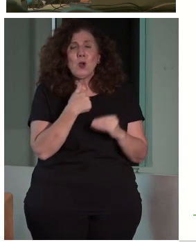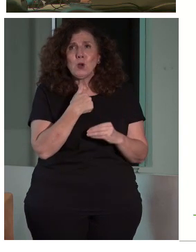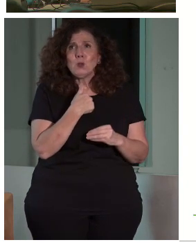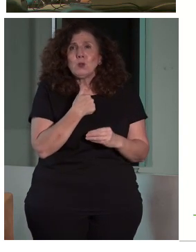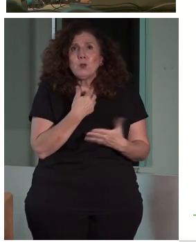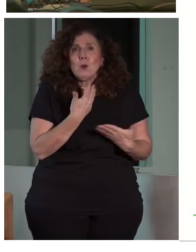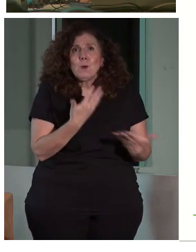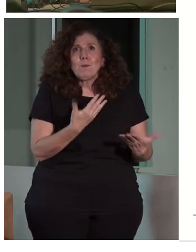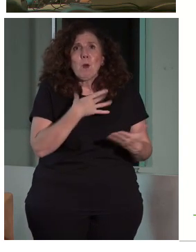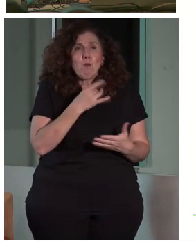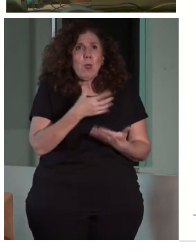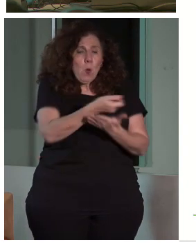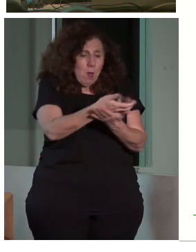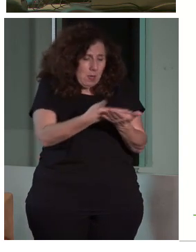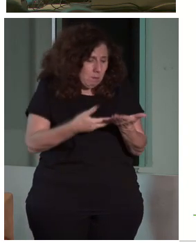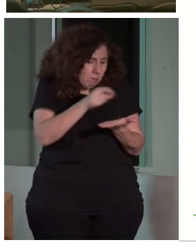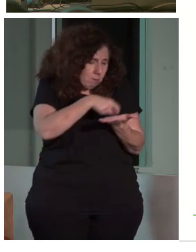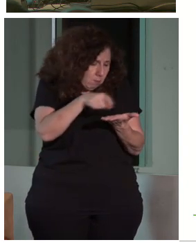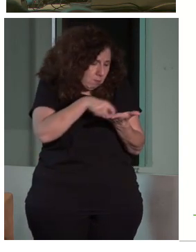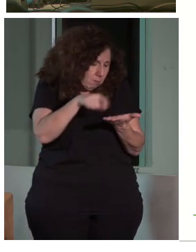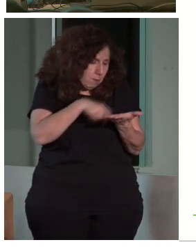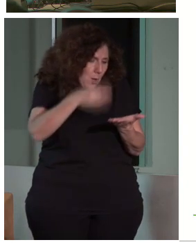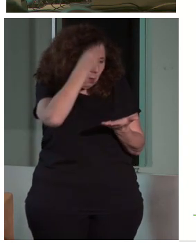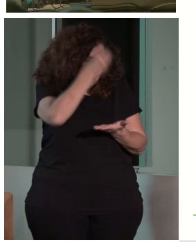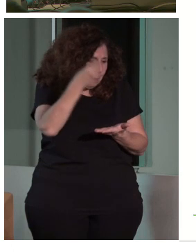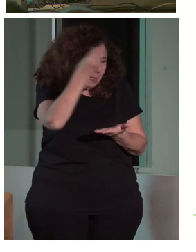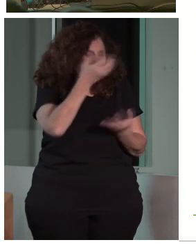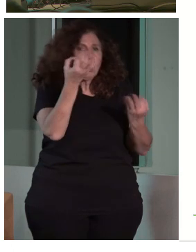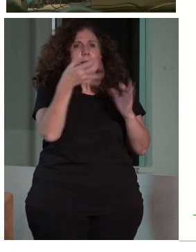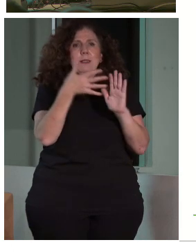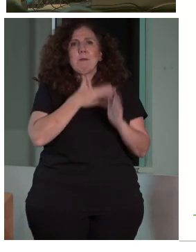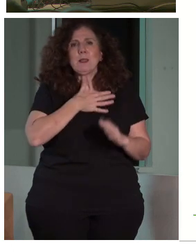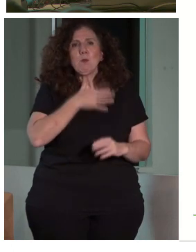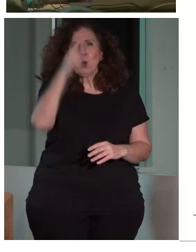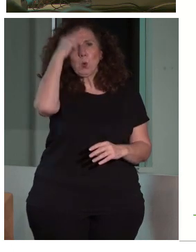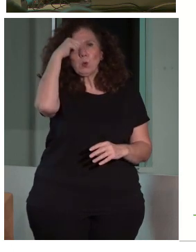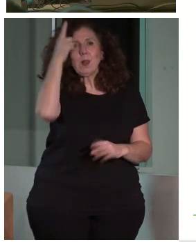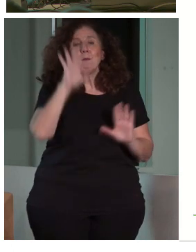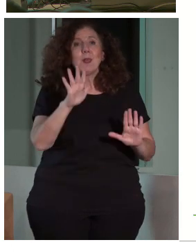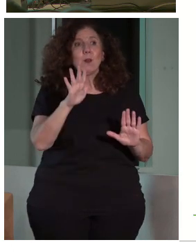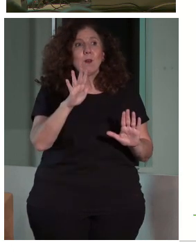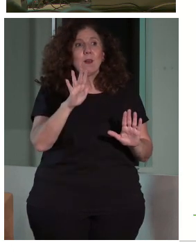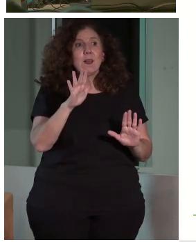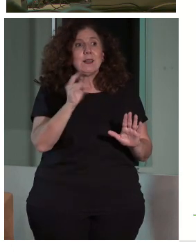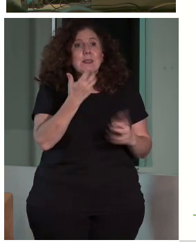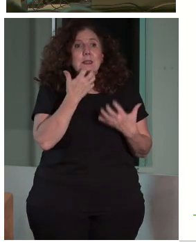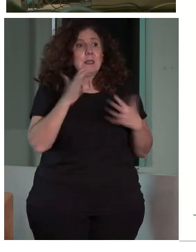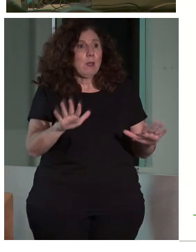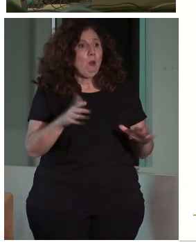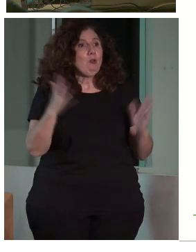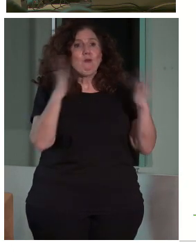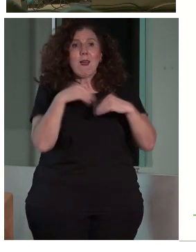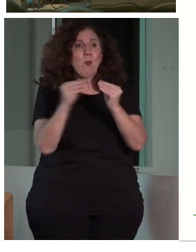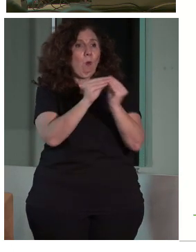en un papel y hacer un libro sobre lo que pienso que es la accesibilidad al patrimonio cultural, pero si no consigo un consenso de la sociedad